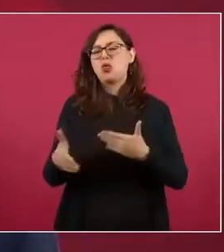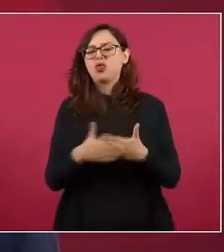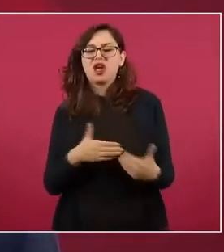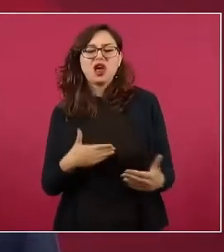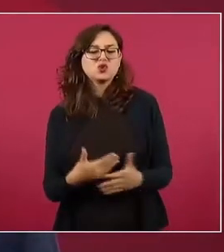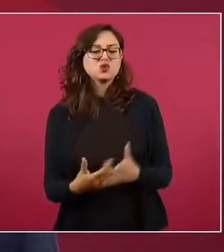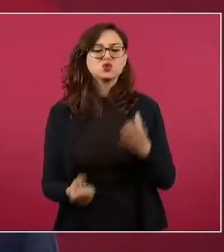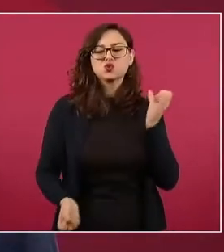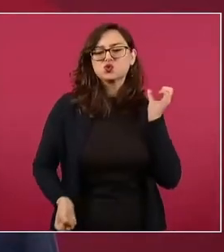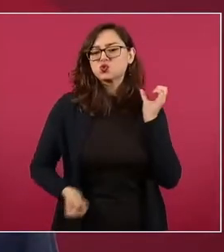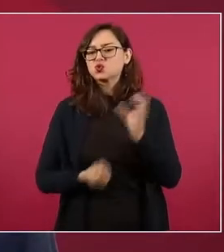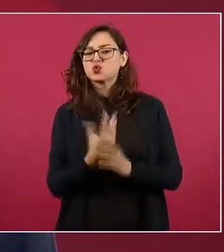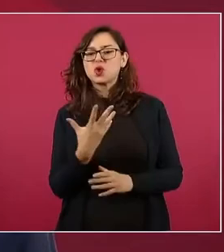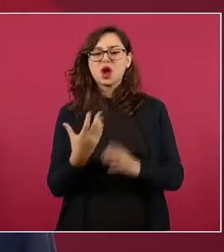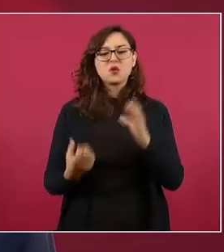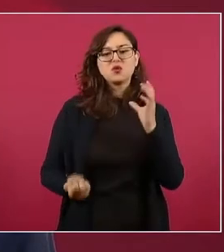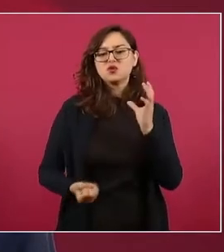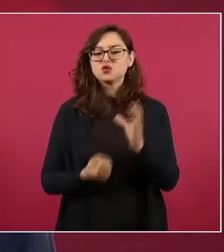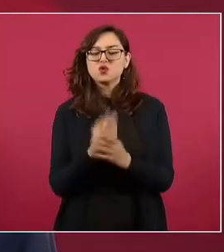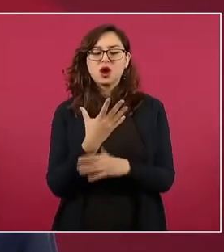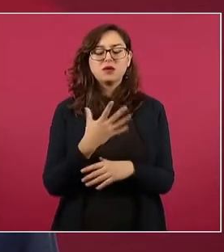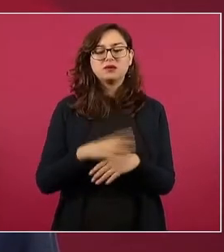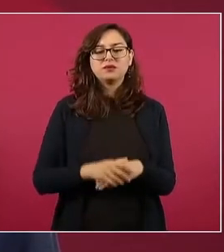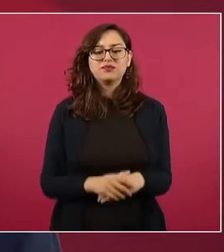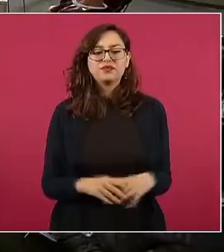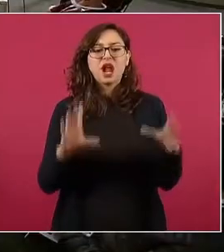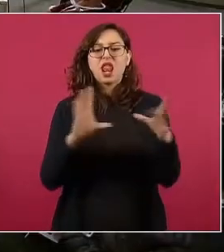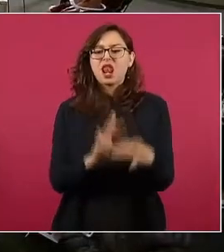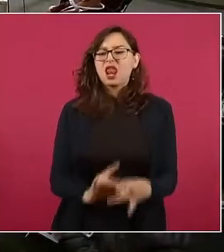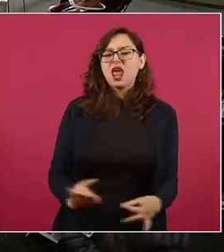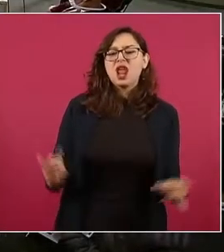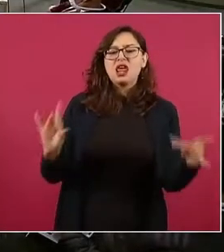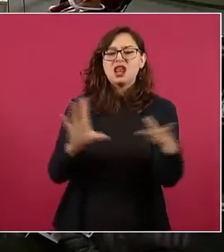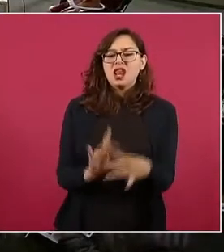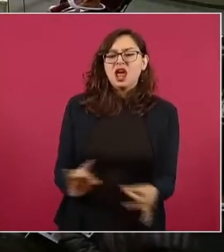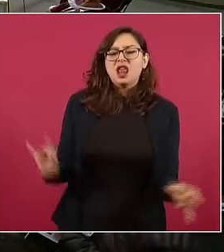pero